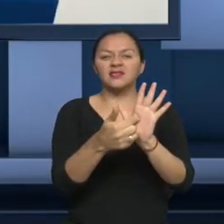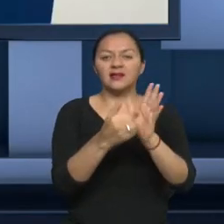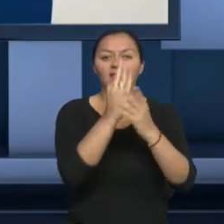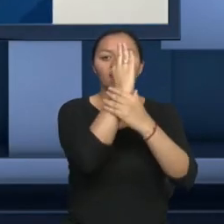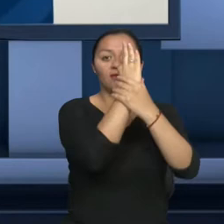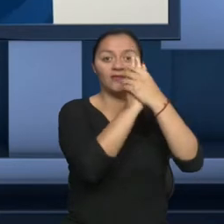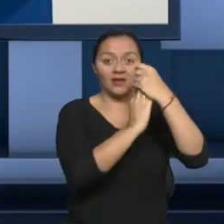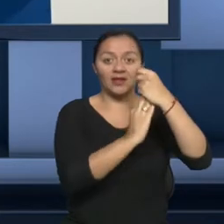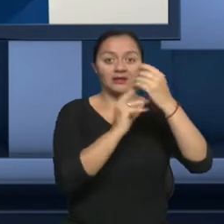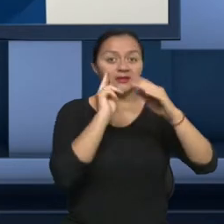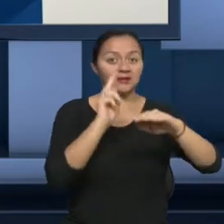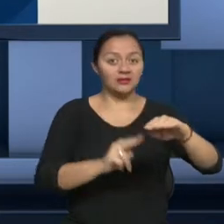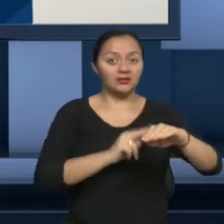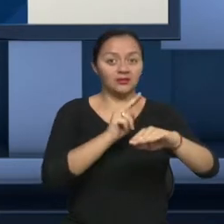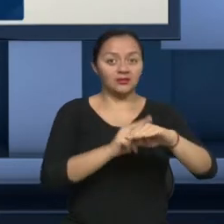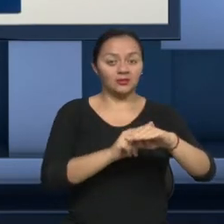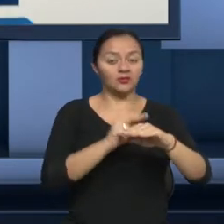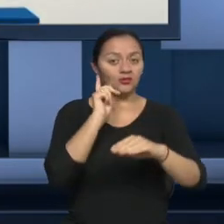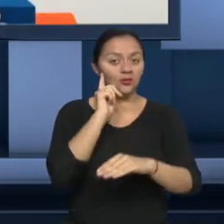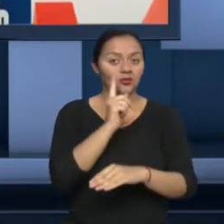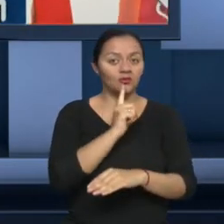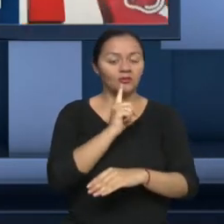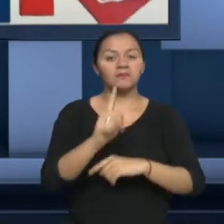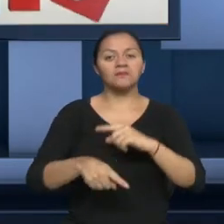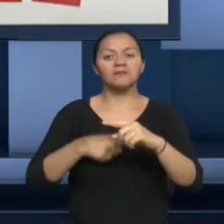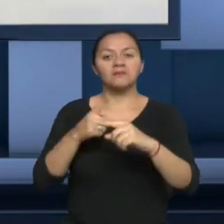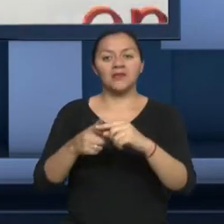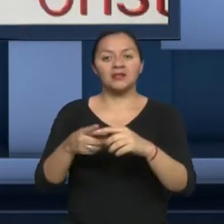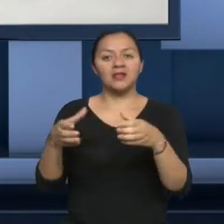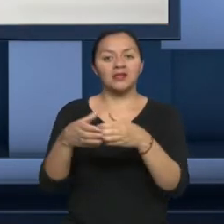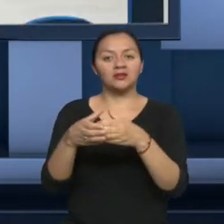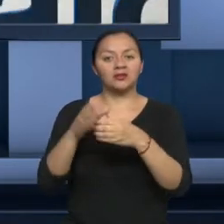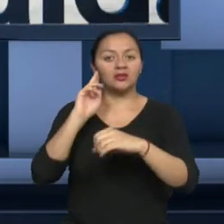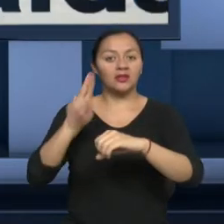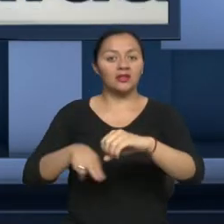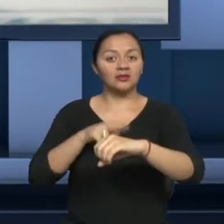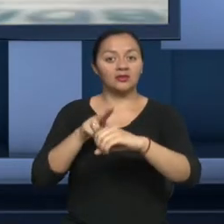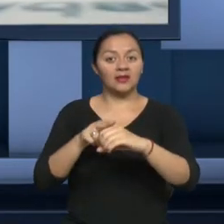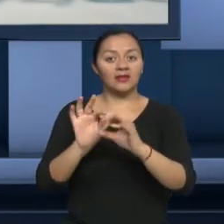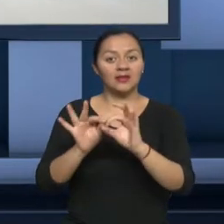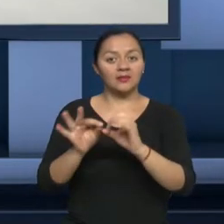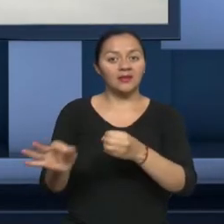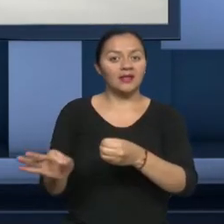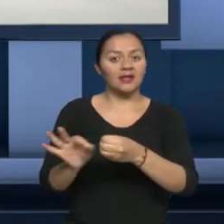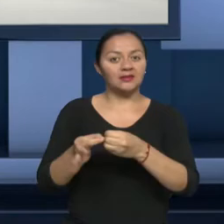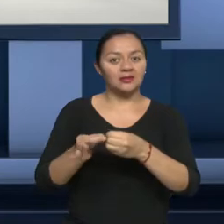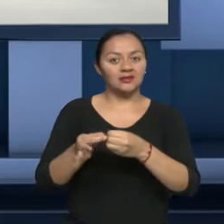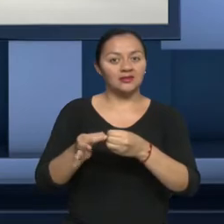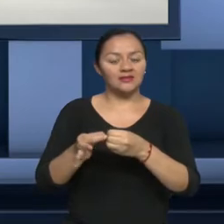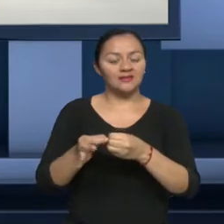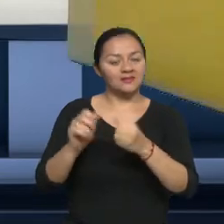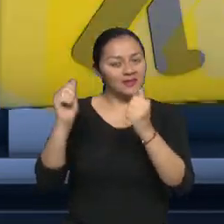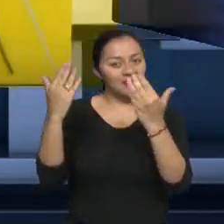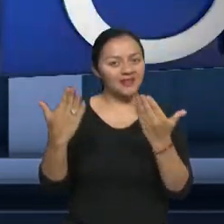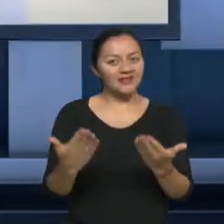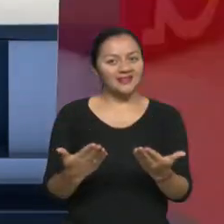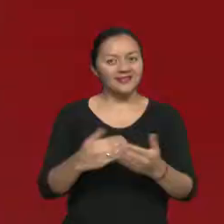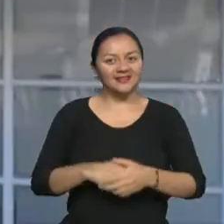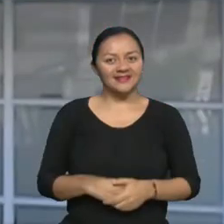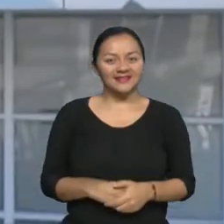Federación Nacional de Sordos del Ecuador, FENASEC, y la Asociación Nacional de Intérpretes de Lengua de Señas Ecuatoriana, ANILSEC. Bienvenidos.